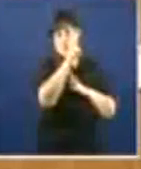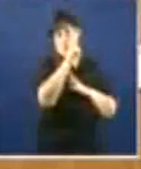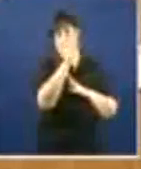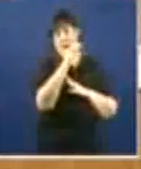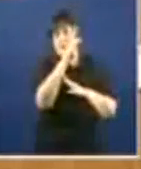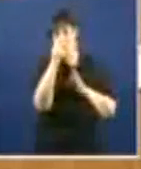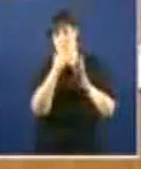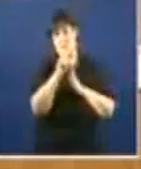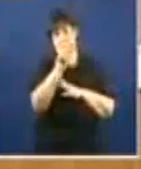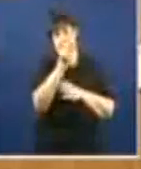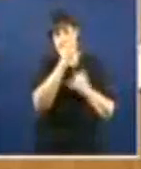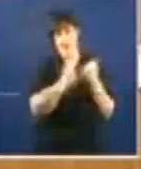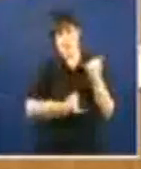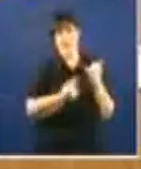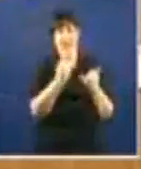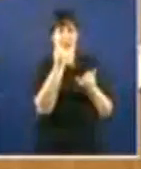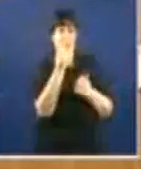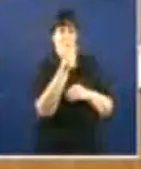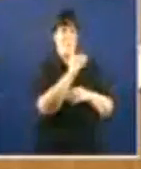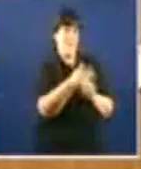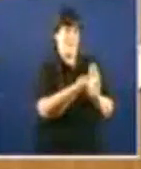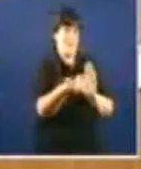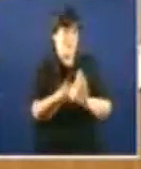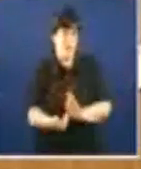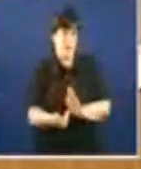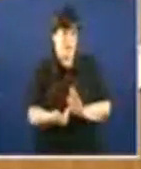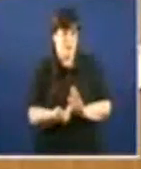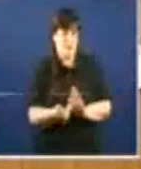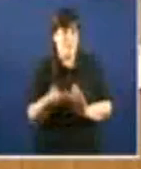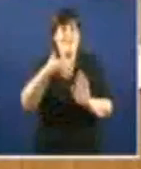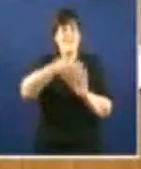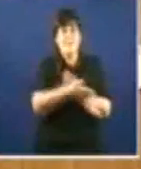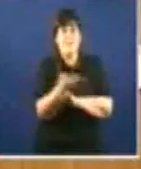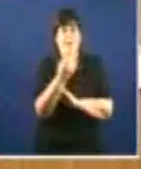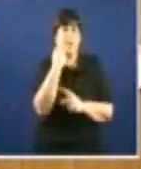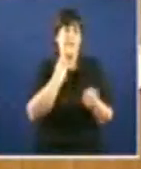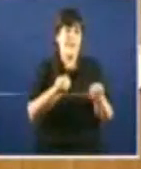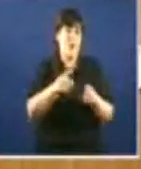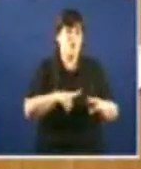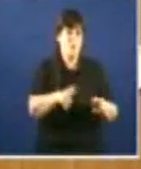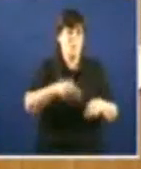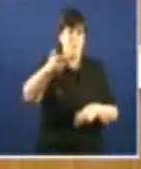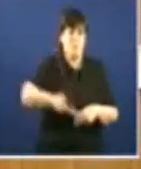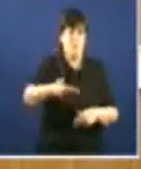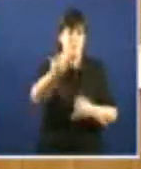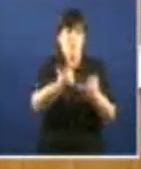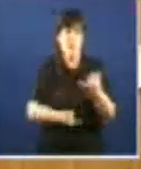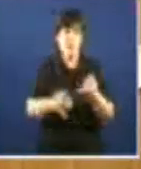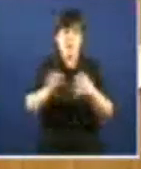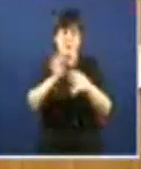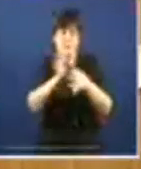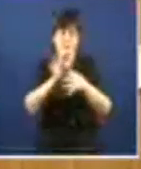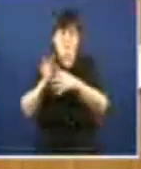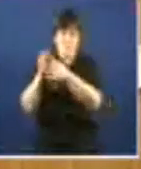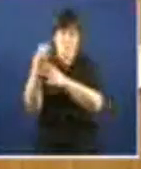suprimen as primas. E o que era un gran negocio, sobre todo para a unión fenosa, pasa a ser unha ruína que se lle